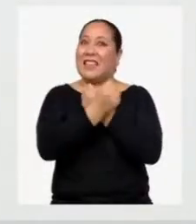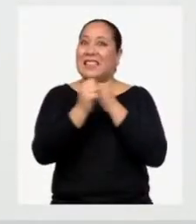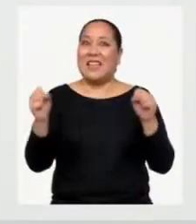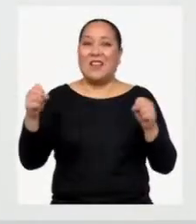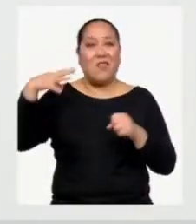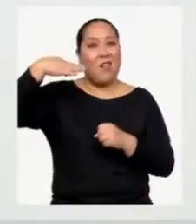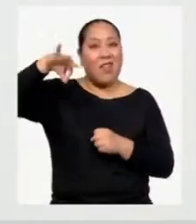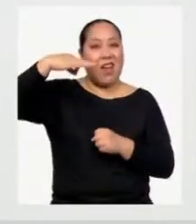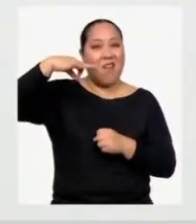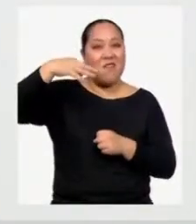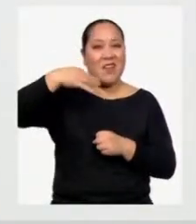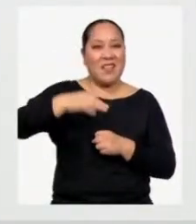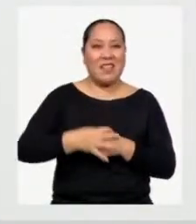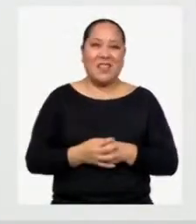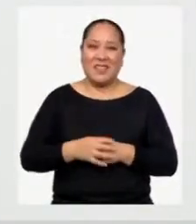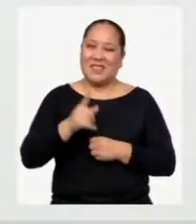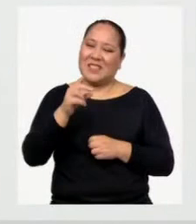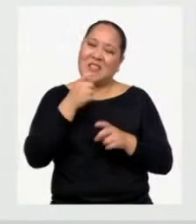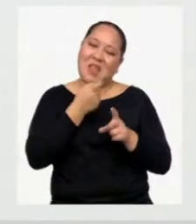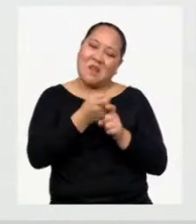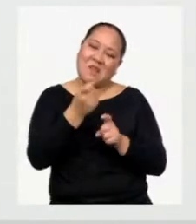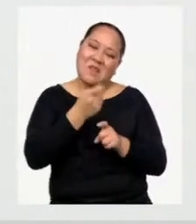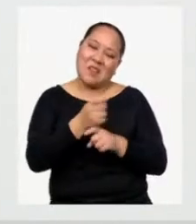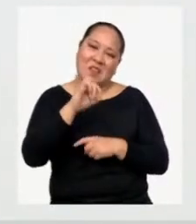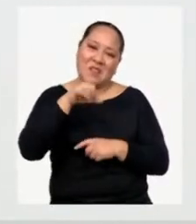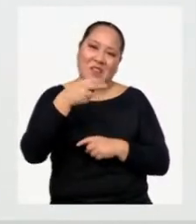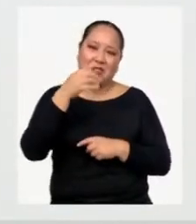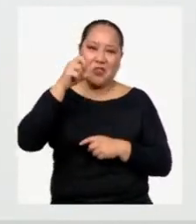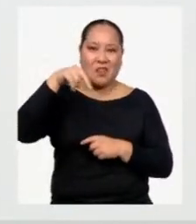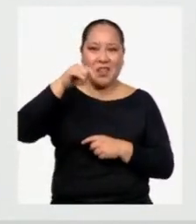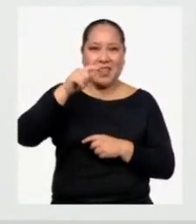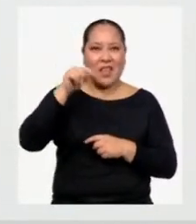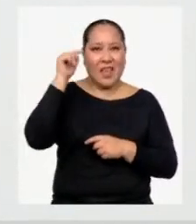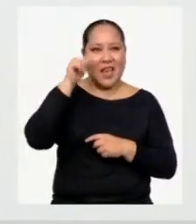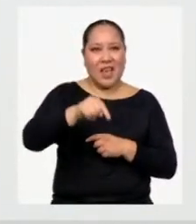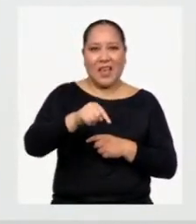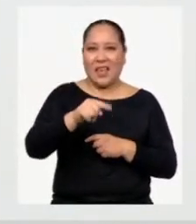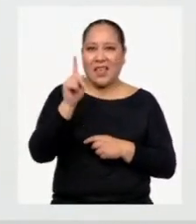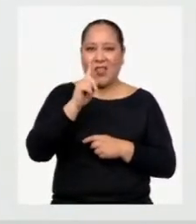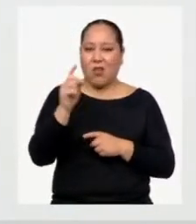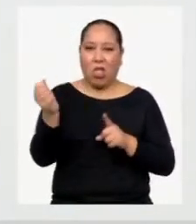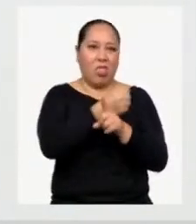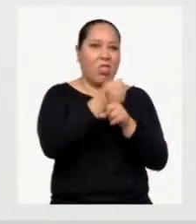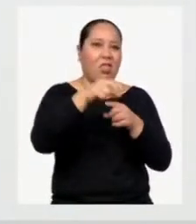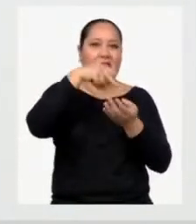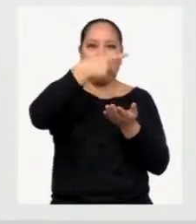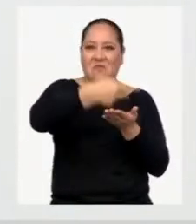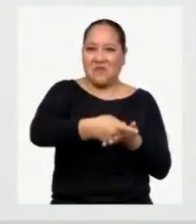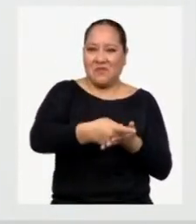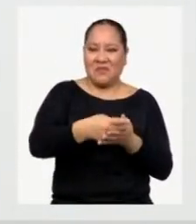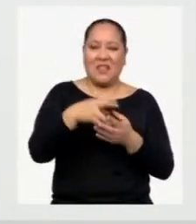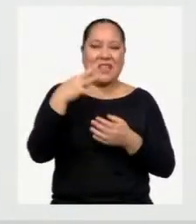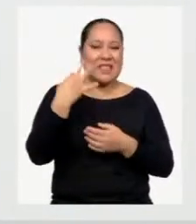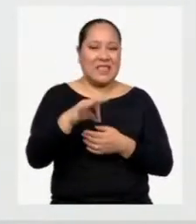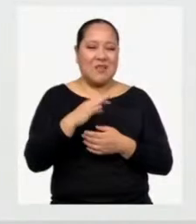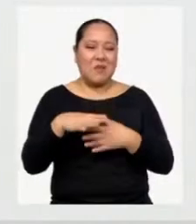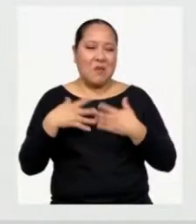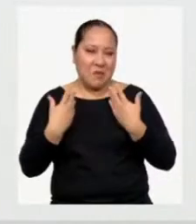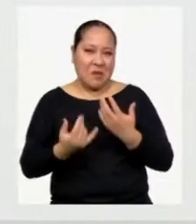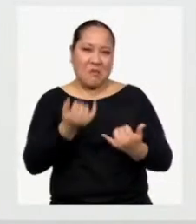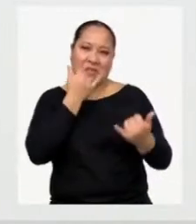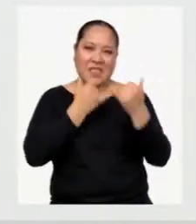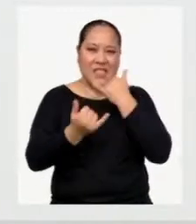la campana Es una broma, Jonathan Acuérdate de que aquí nadie sale noqueado Siempre nos podemos